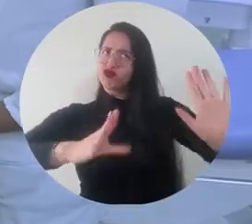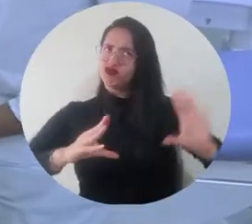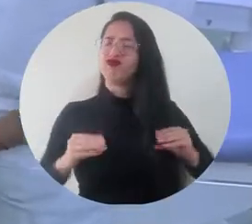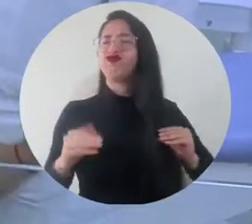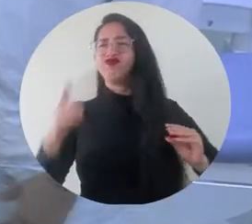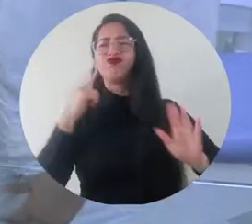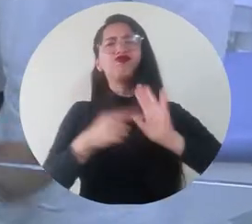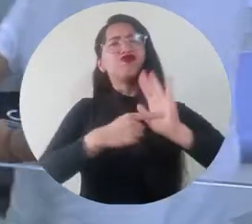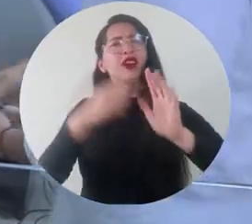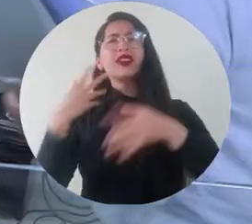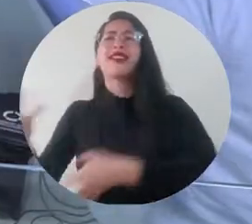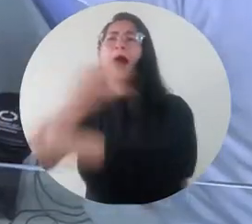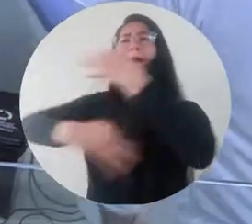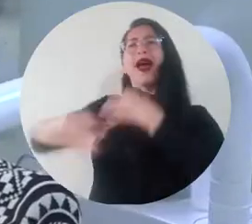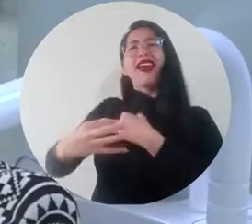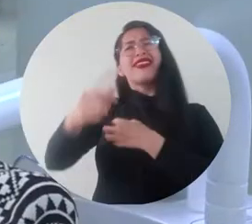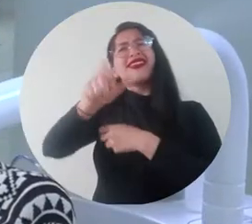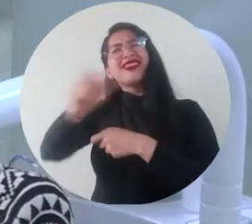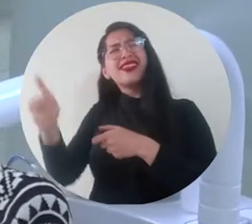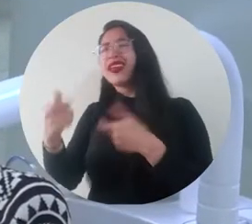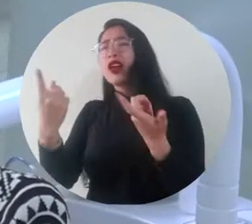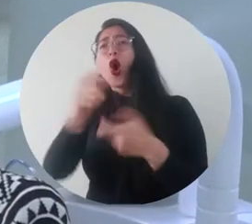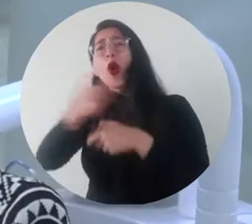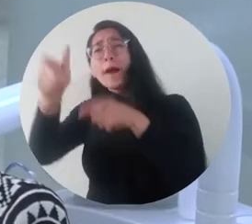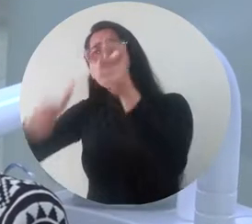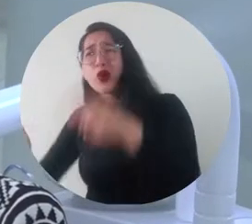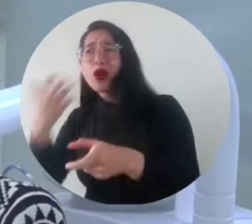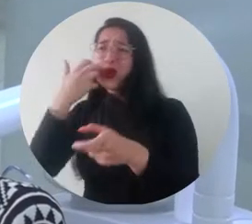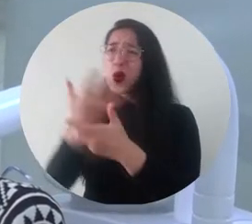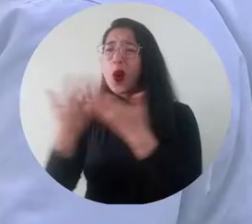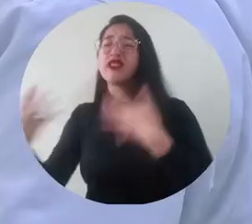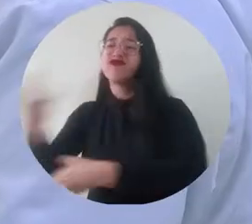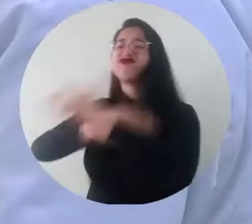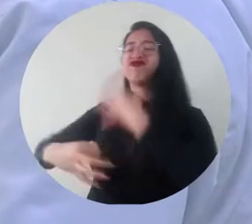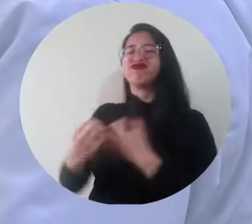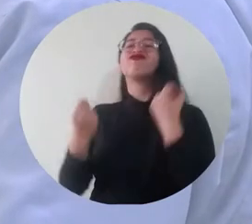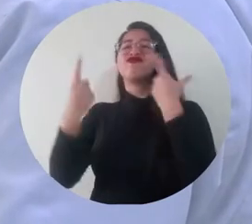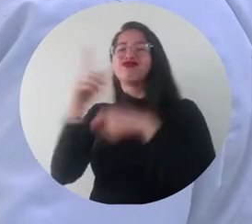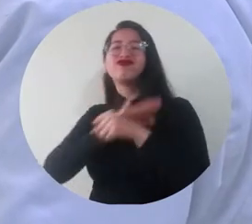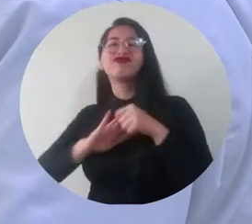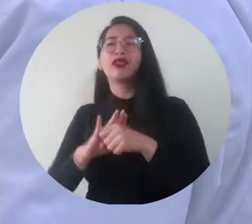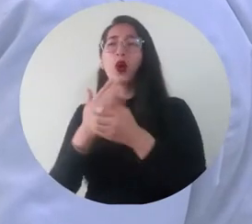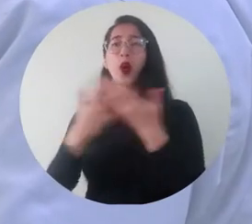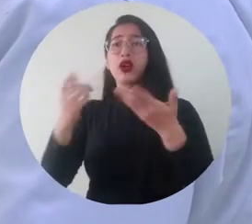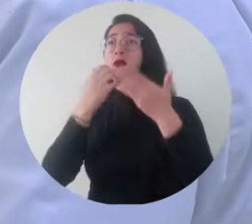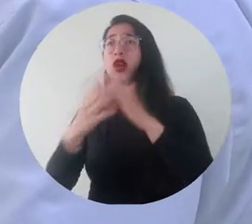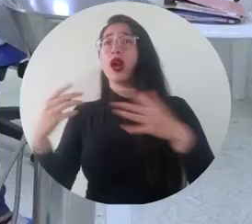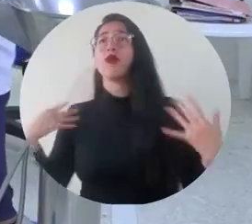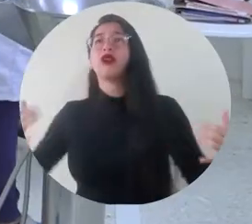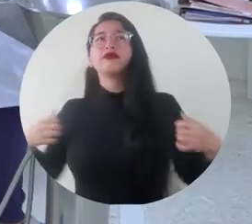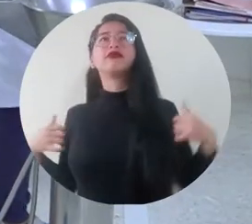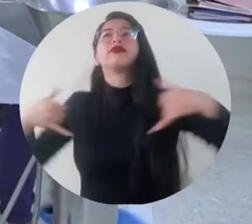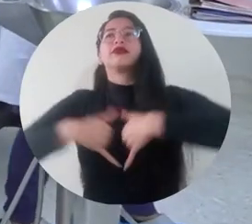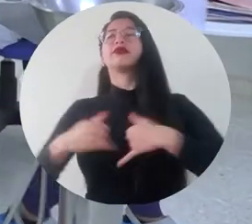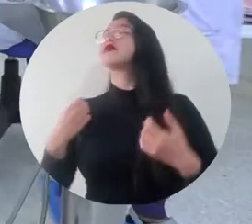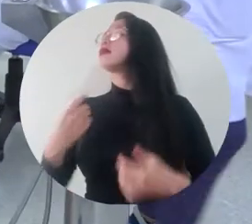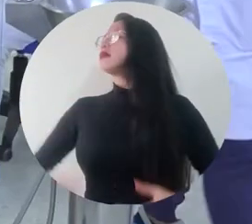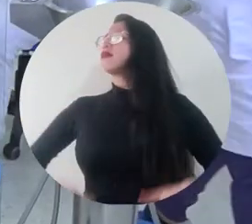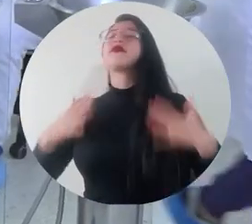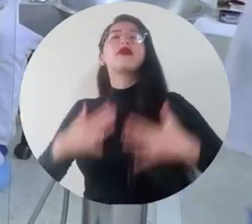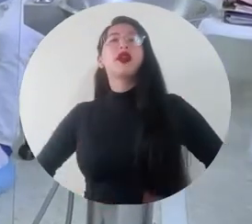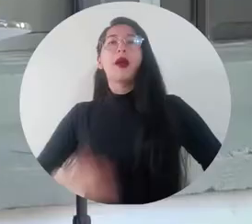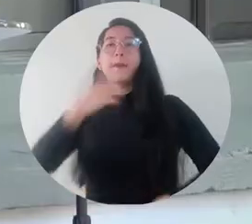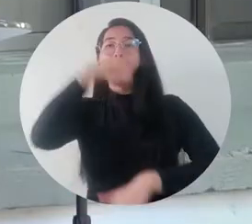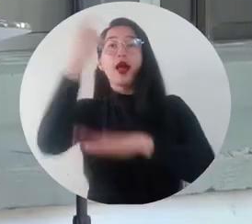educar personas Que sean personas con compromiso social y con sensibilidad por el otro Que sean personas que entiendan que más allá de esa